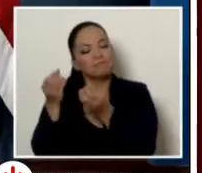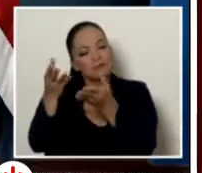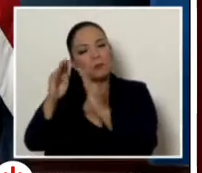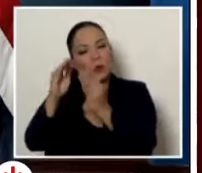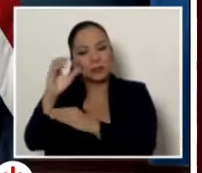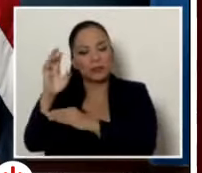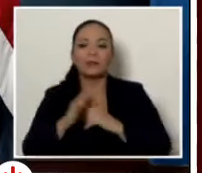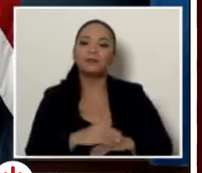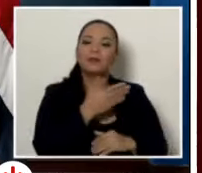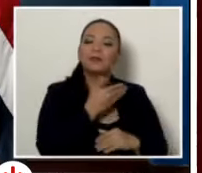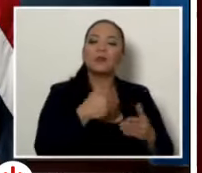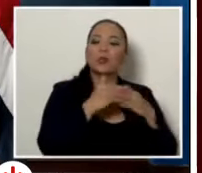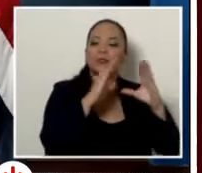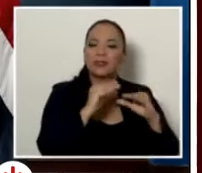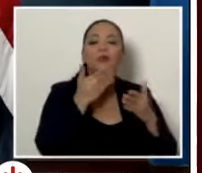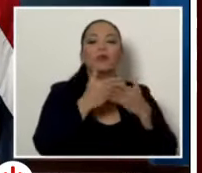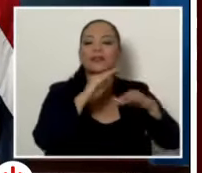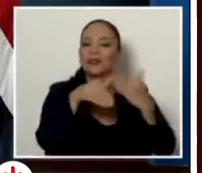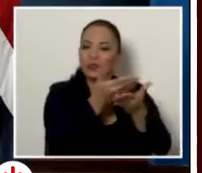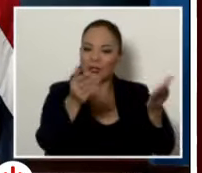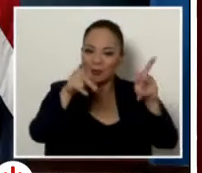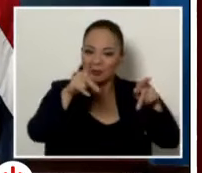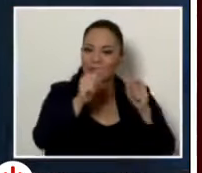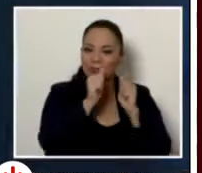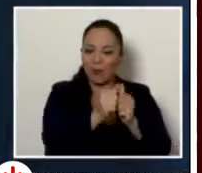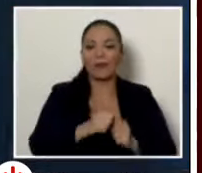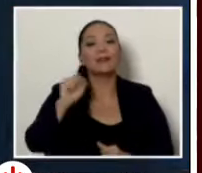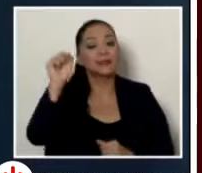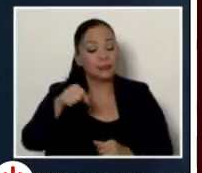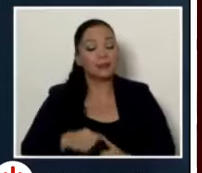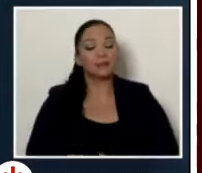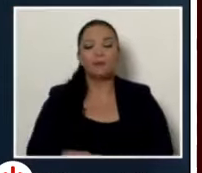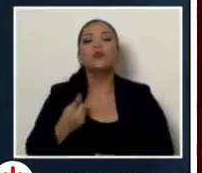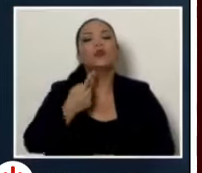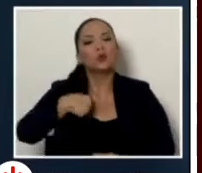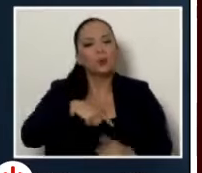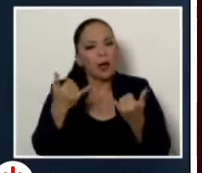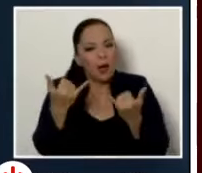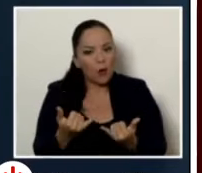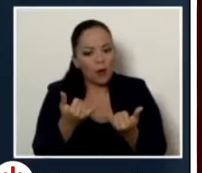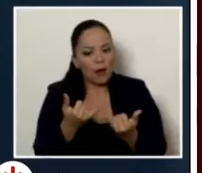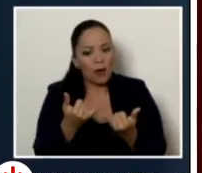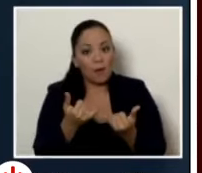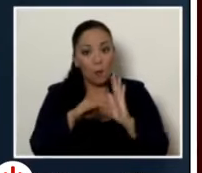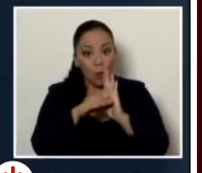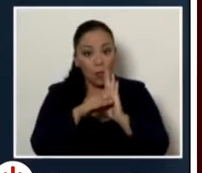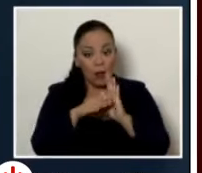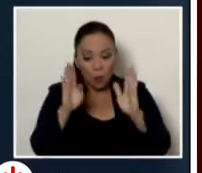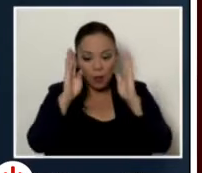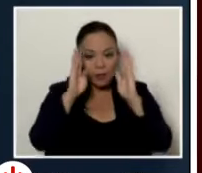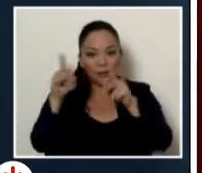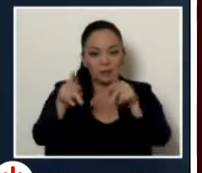Presidente, buenas tardes y buenas tardes a todas las personas que nos acompañan. Efectivamente, estamos cambiando el modelo de intervención que